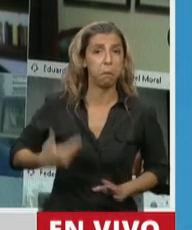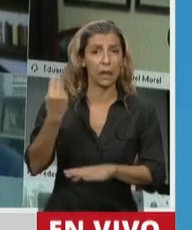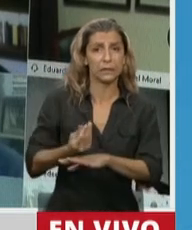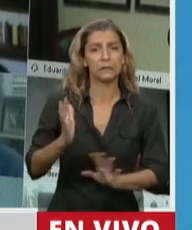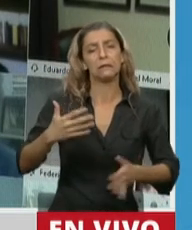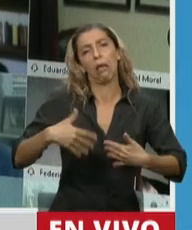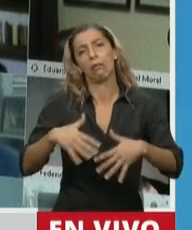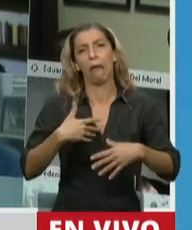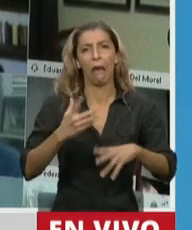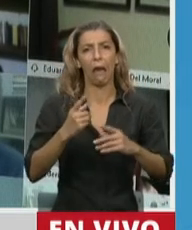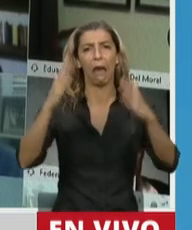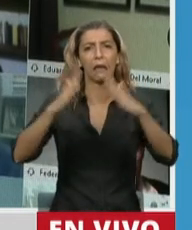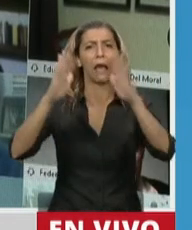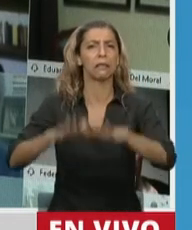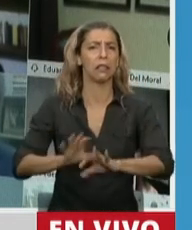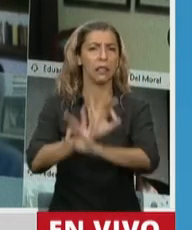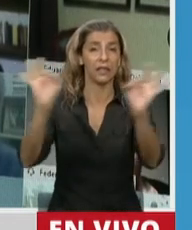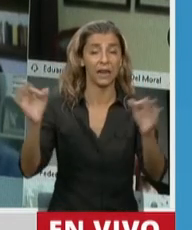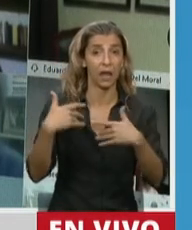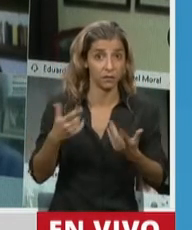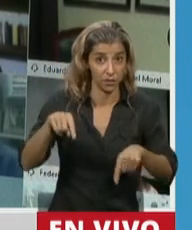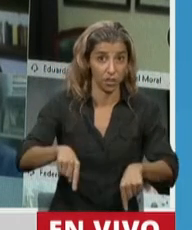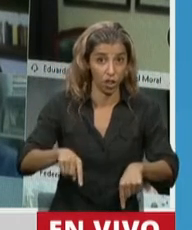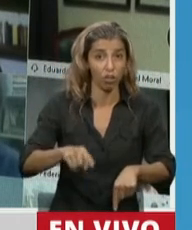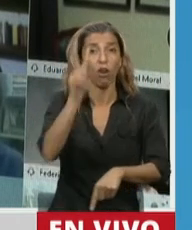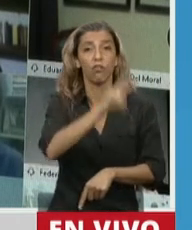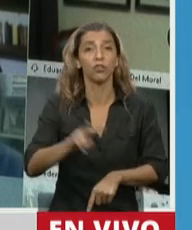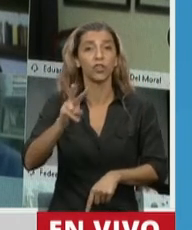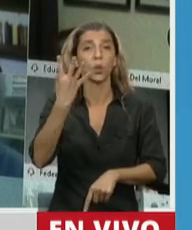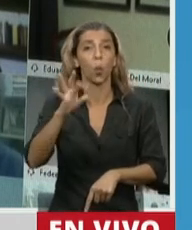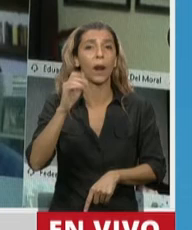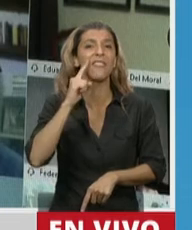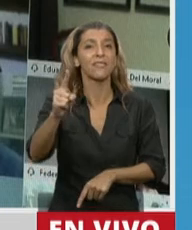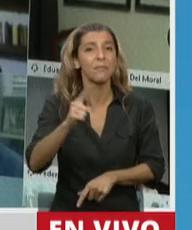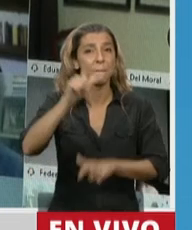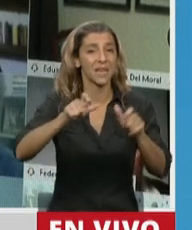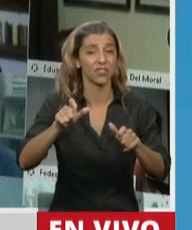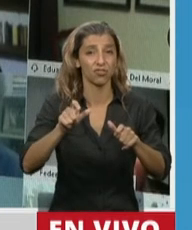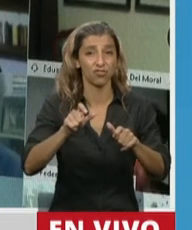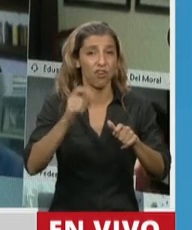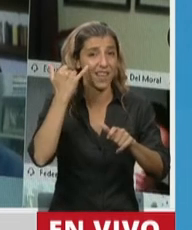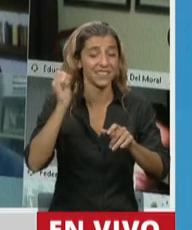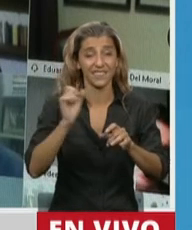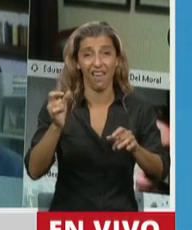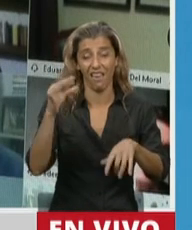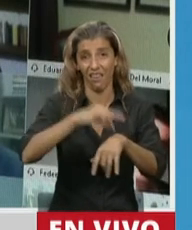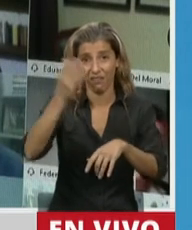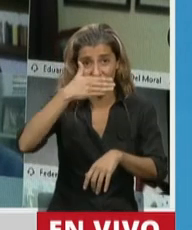aislamiento? Hoy hay ya 240.000 contagiados y más de 16.000 muertos.